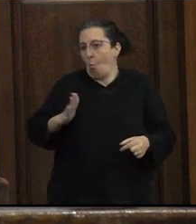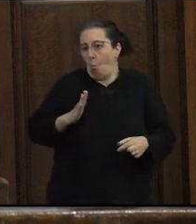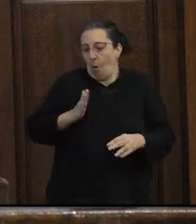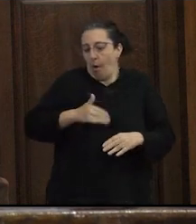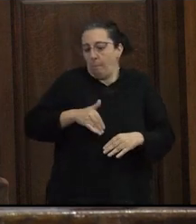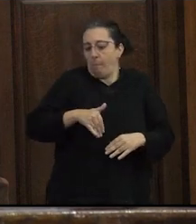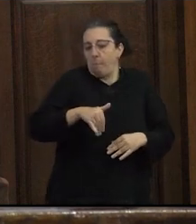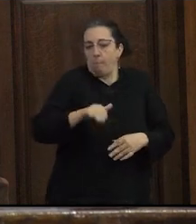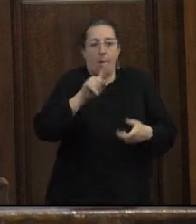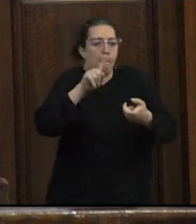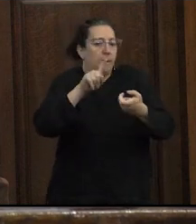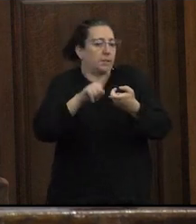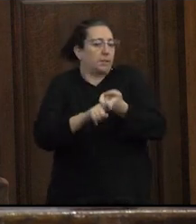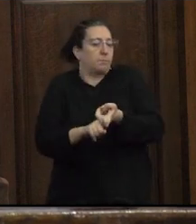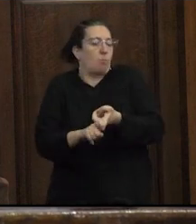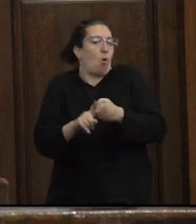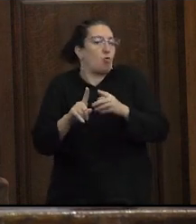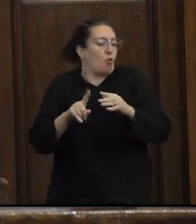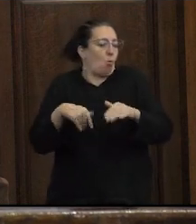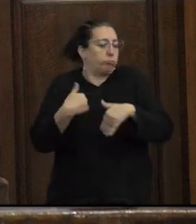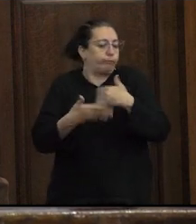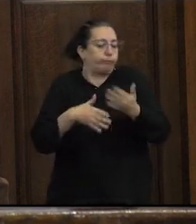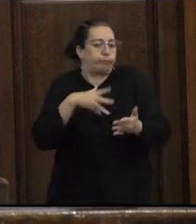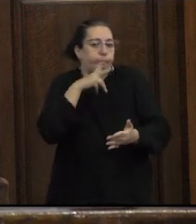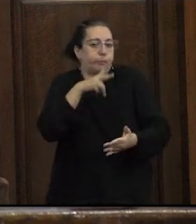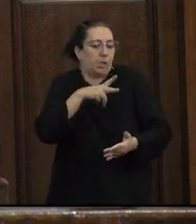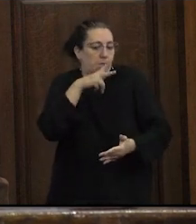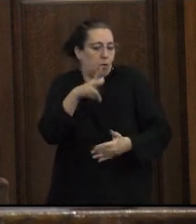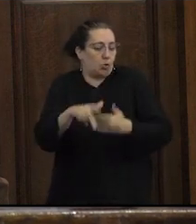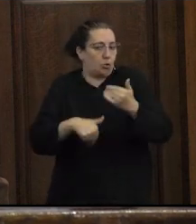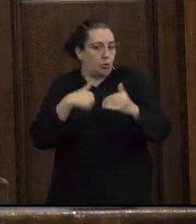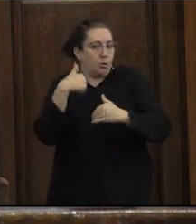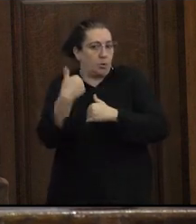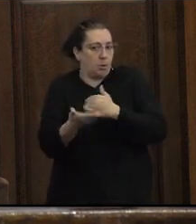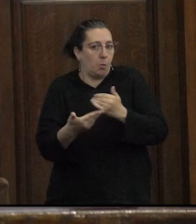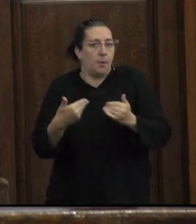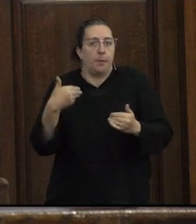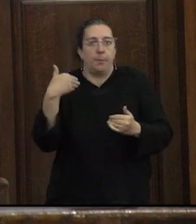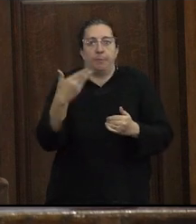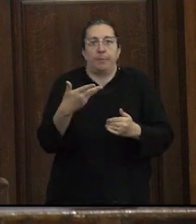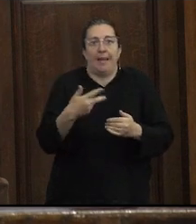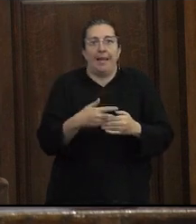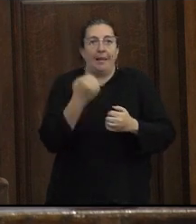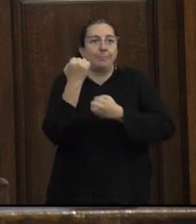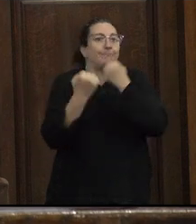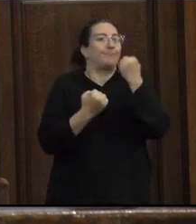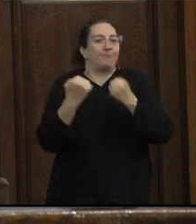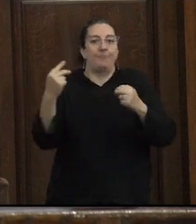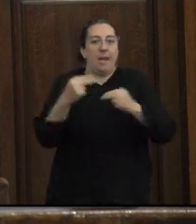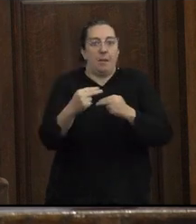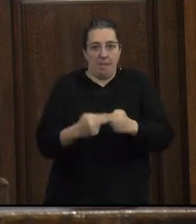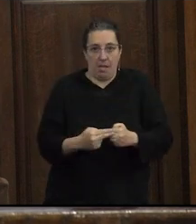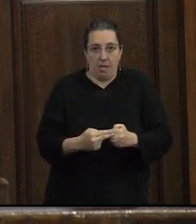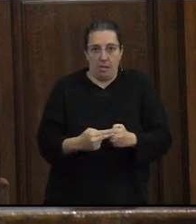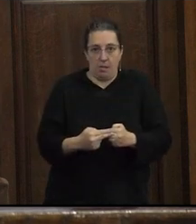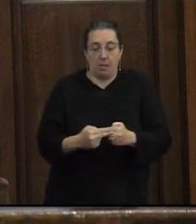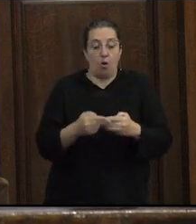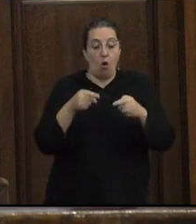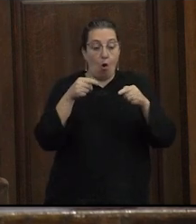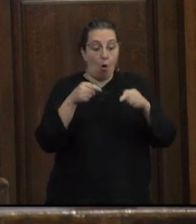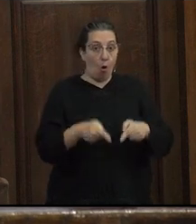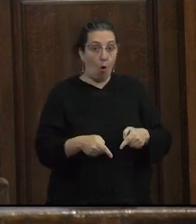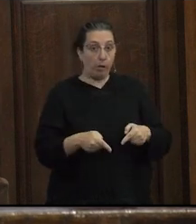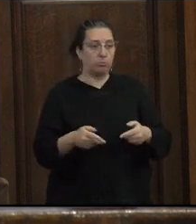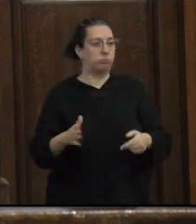encaminada al matrimonio y la vida reproductiva y eventualmente a una participación económica limitada han pasado a ser